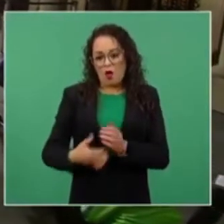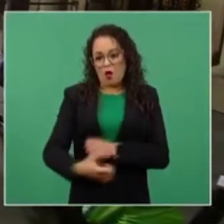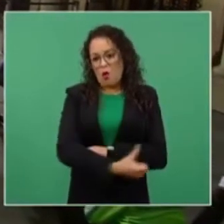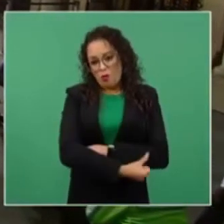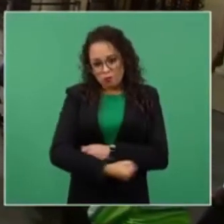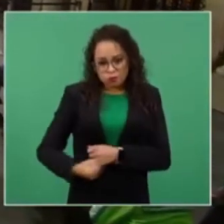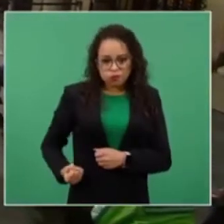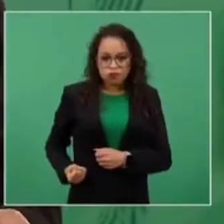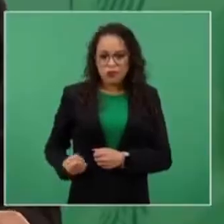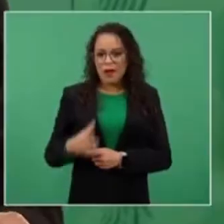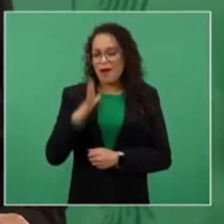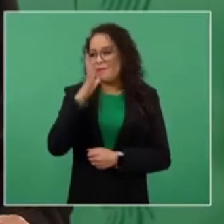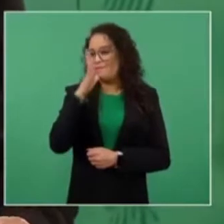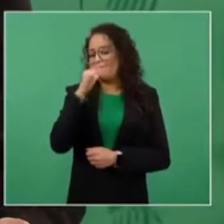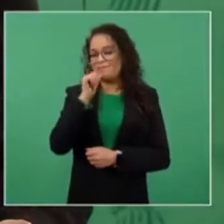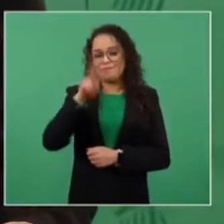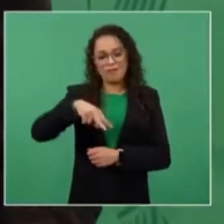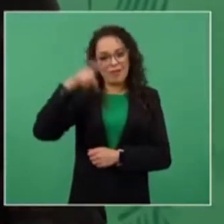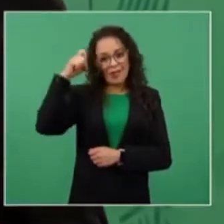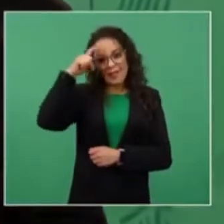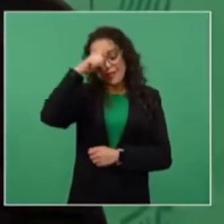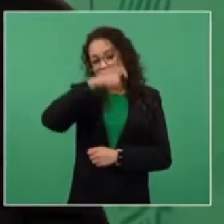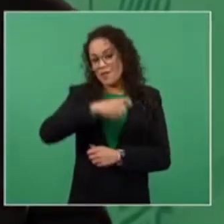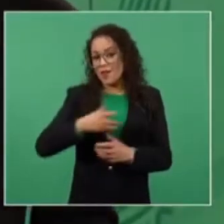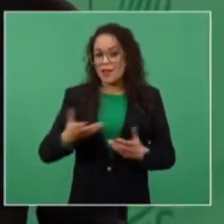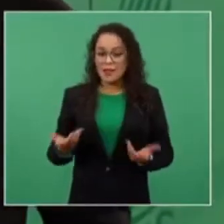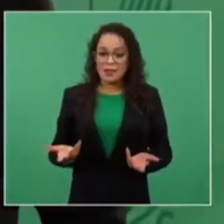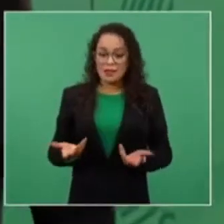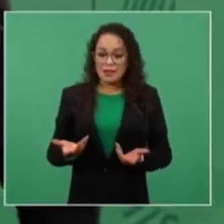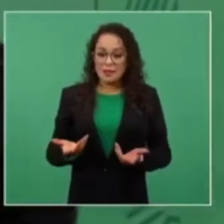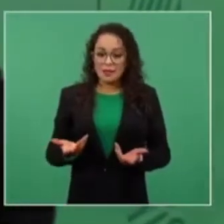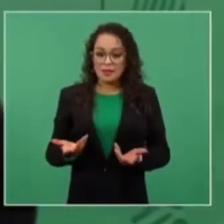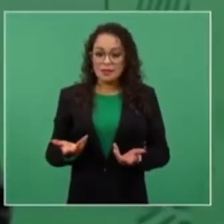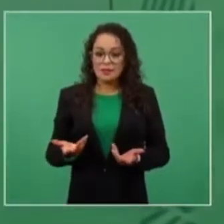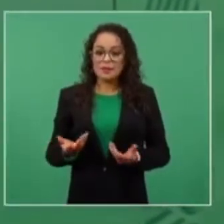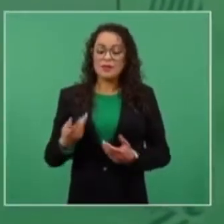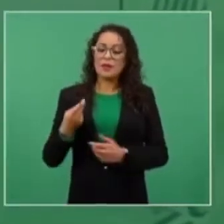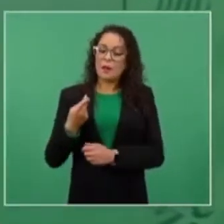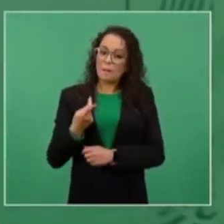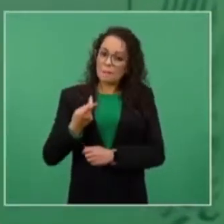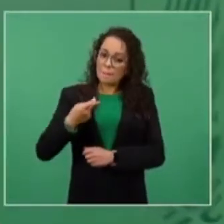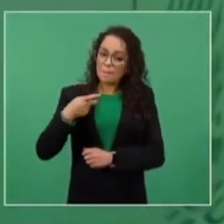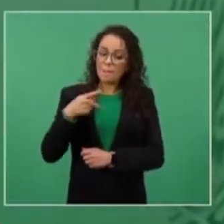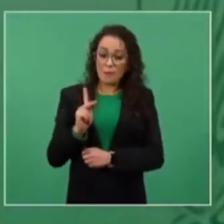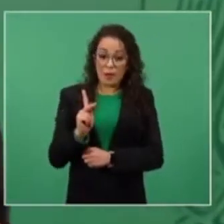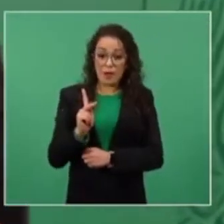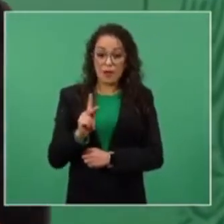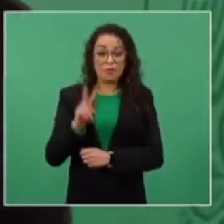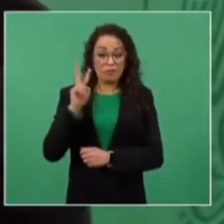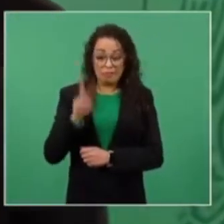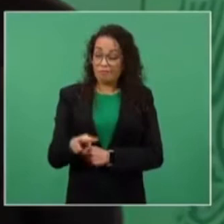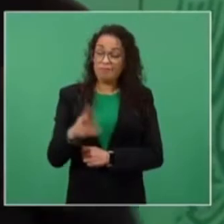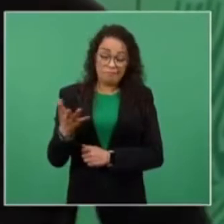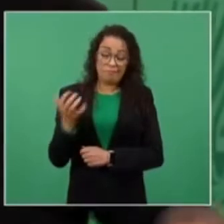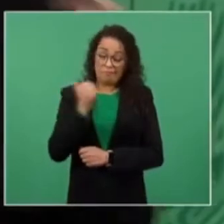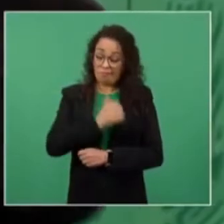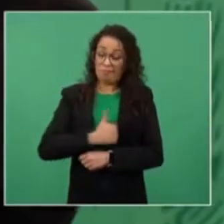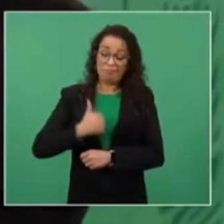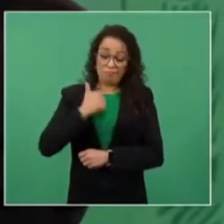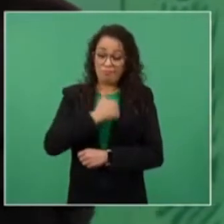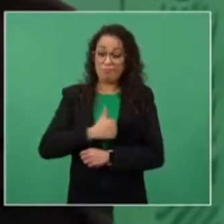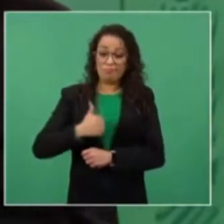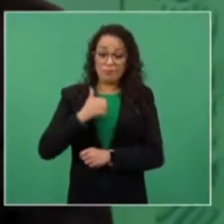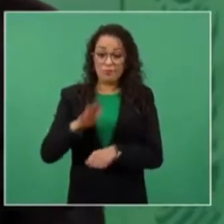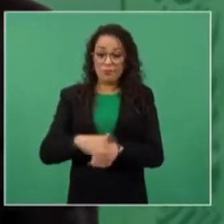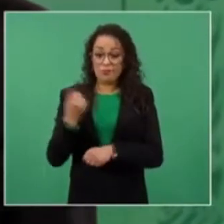Y ahí se reúnen, y esto es muy lamentable, de todos